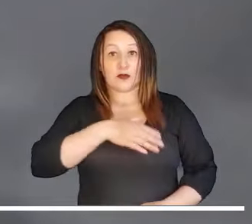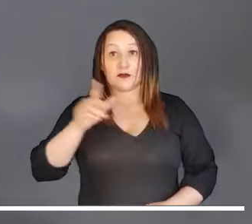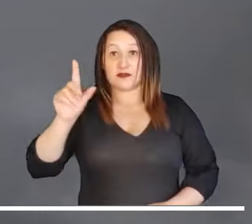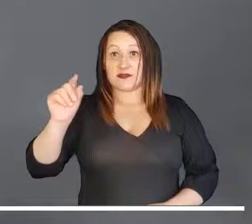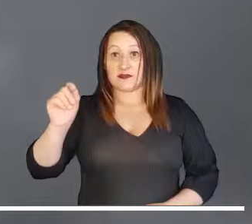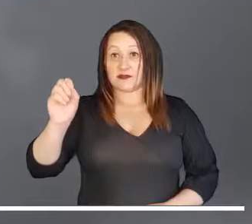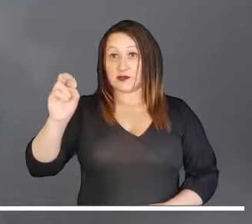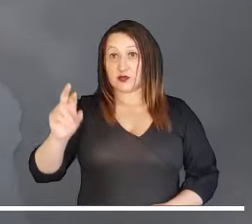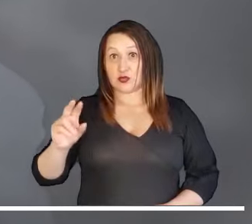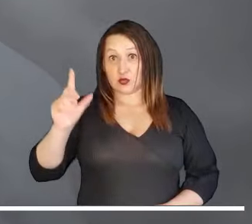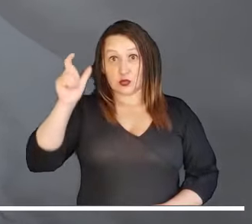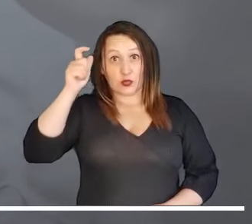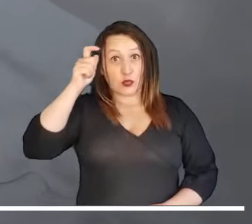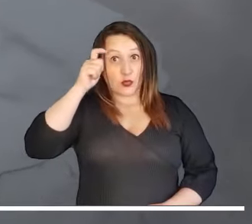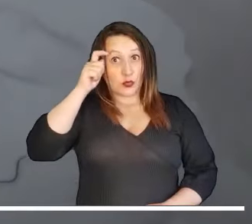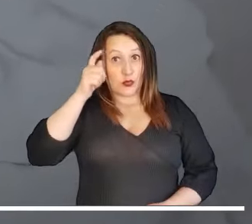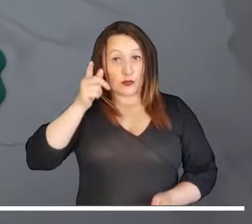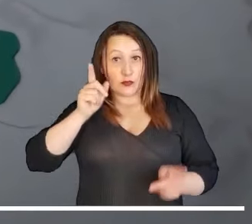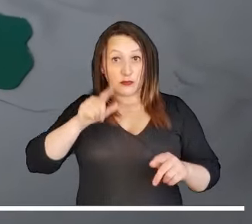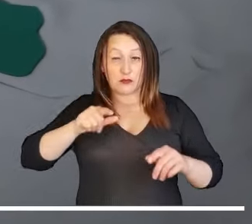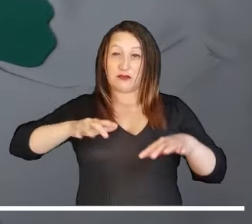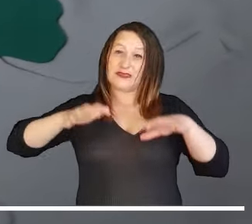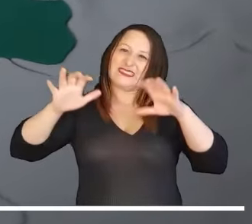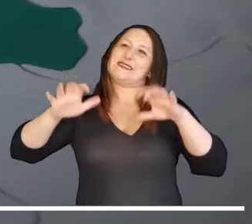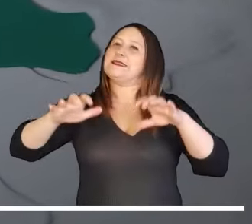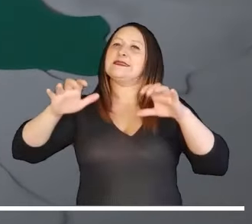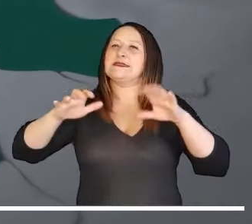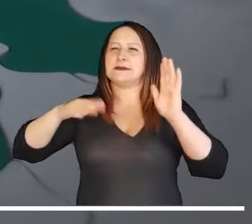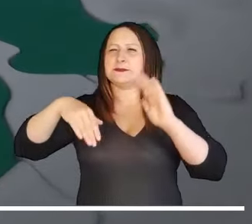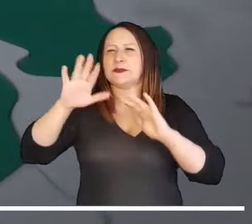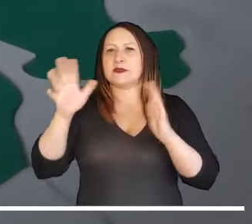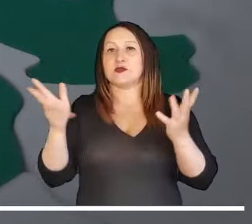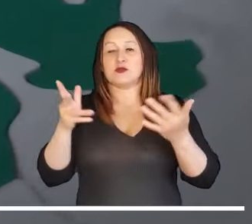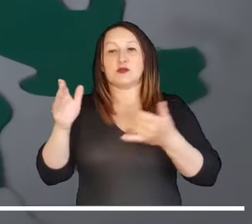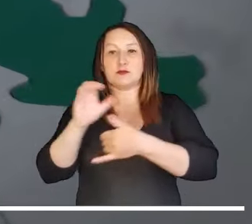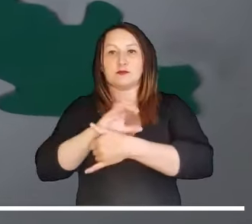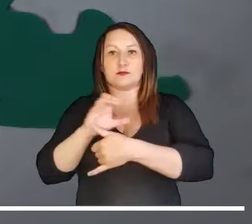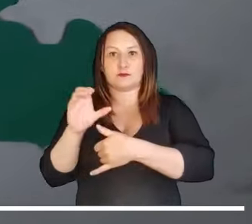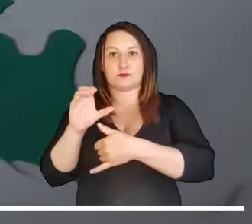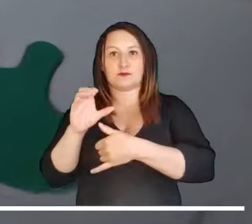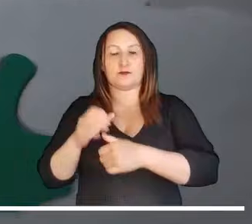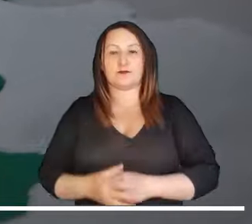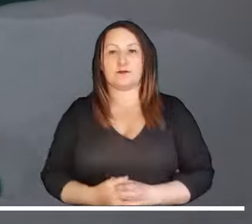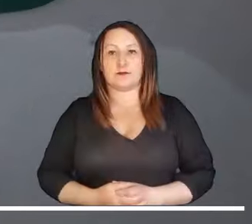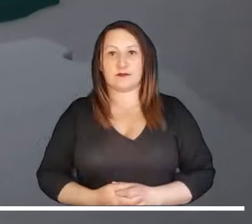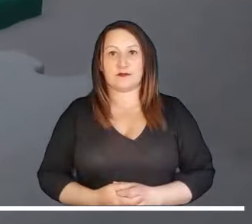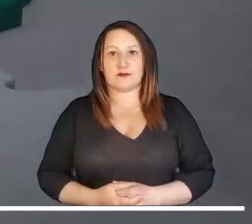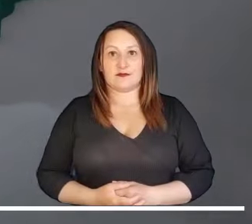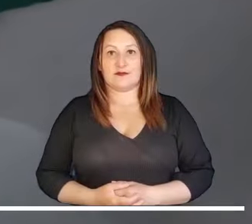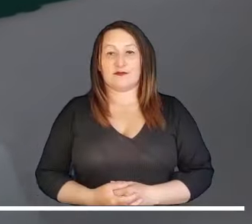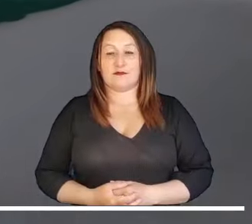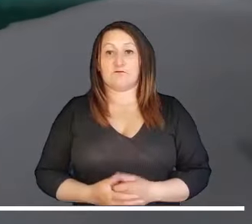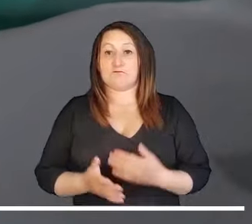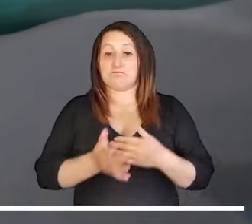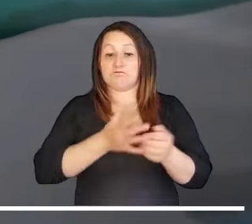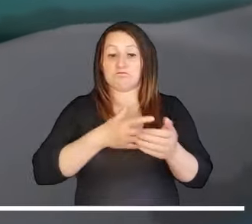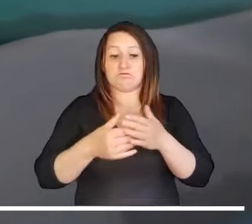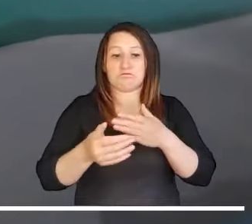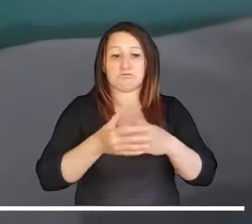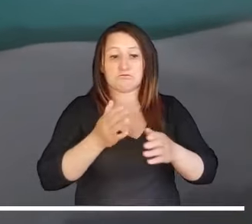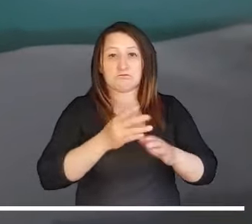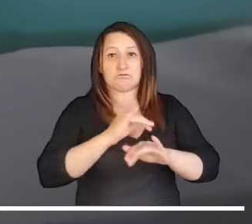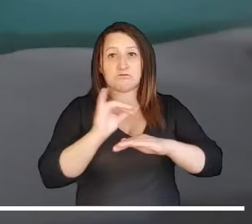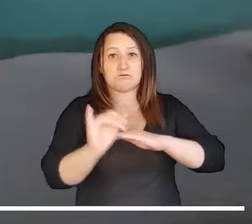sur de Bolívar y Cesar se preparan para recibir los mayores volúmenes de lluvia del Caribe. Ninguna novedad se